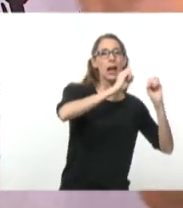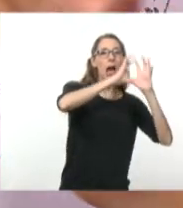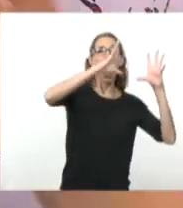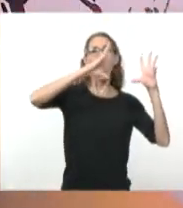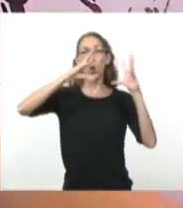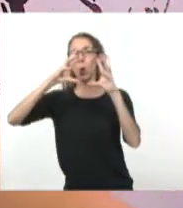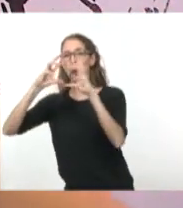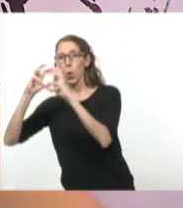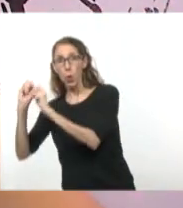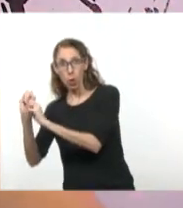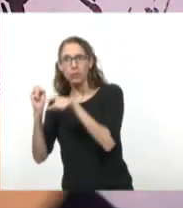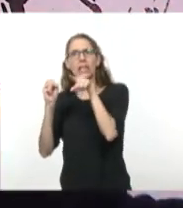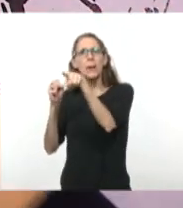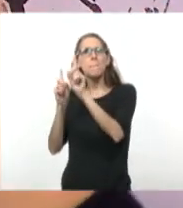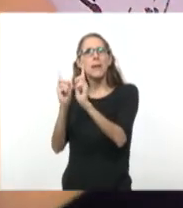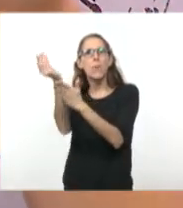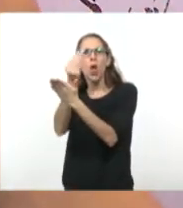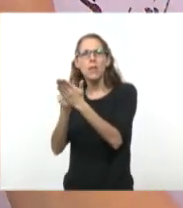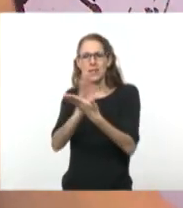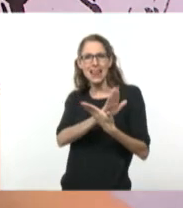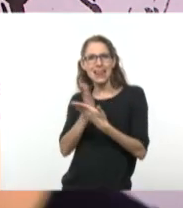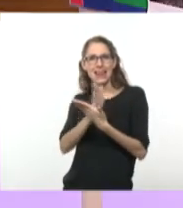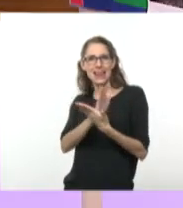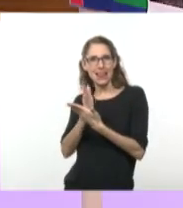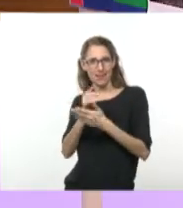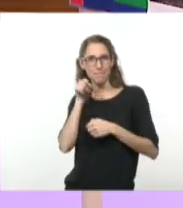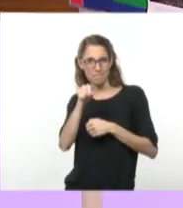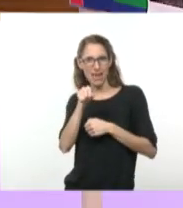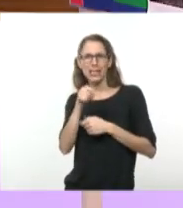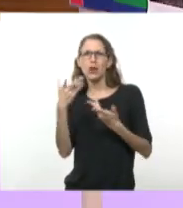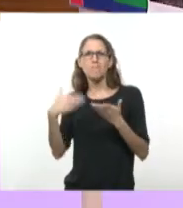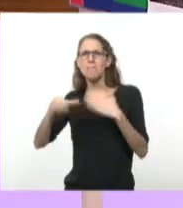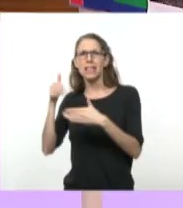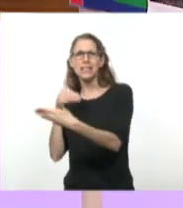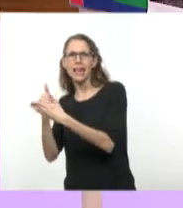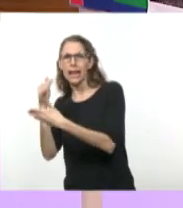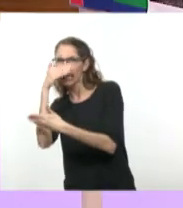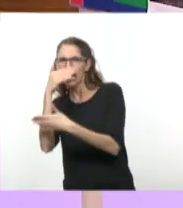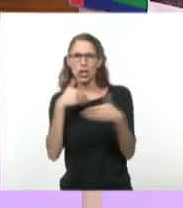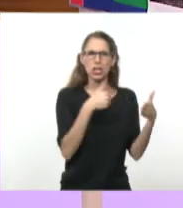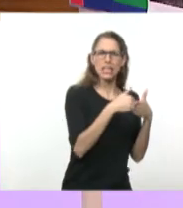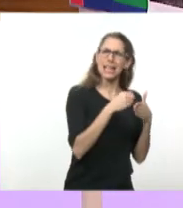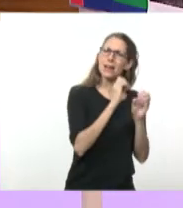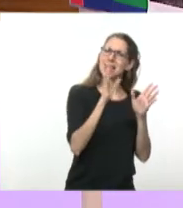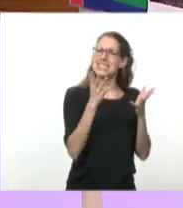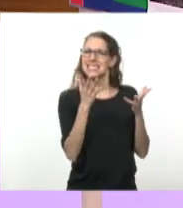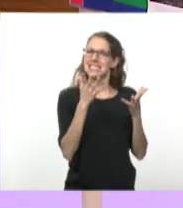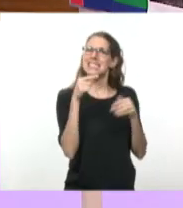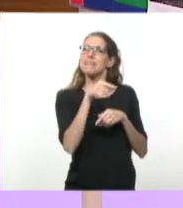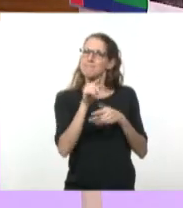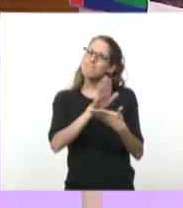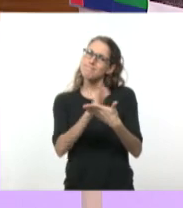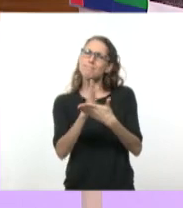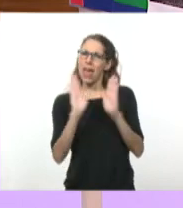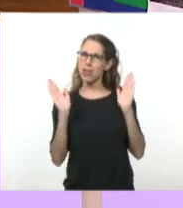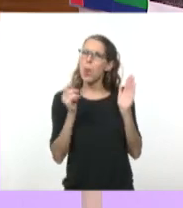relacionable al blanco o al negro, pero sí lo vemos un poco más cercano al blanco. Y también tiene que ver con la relación